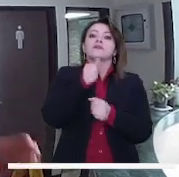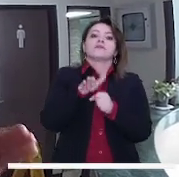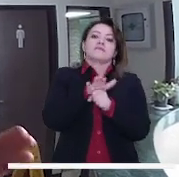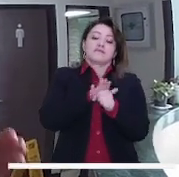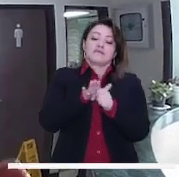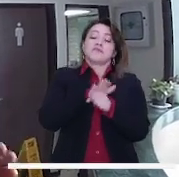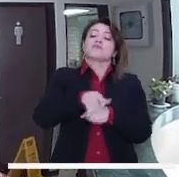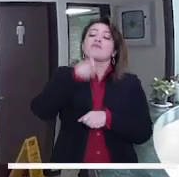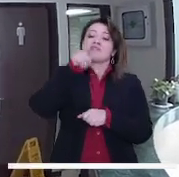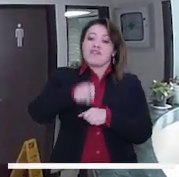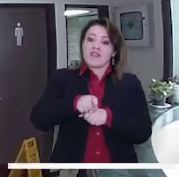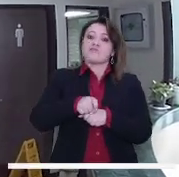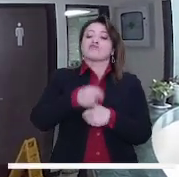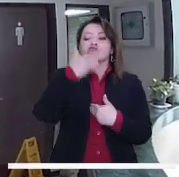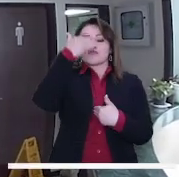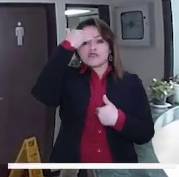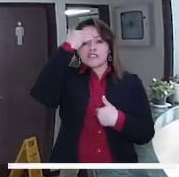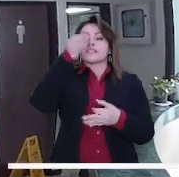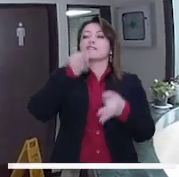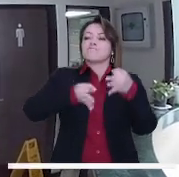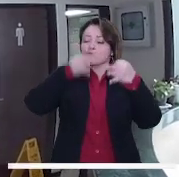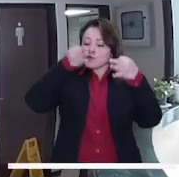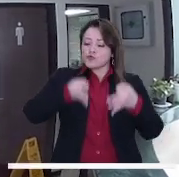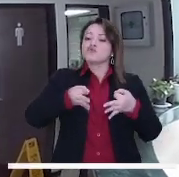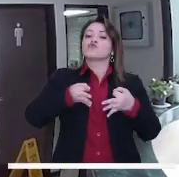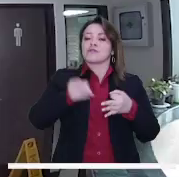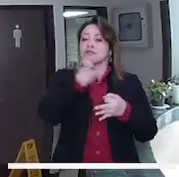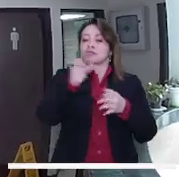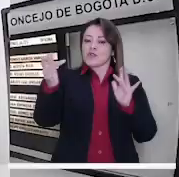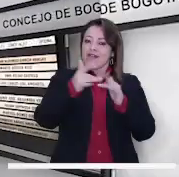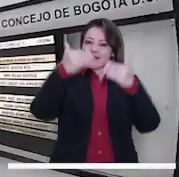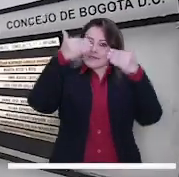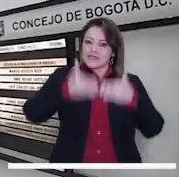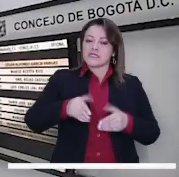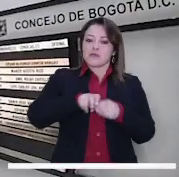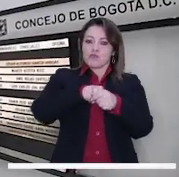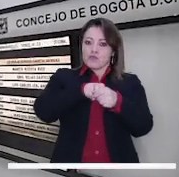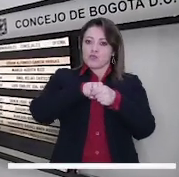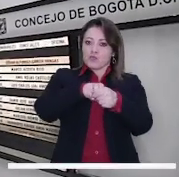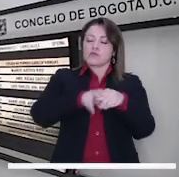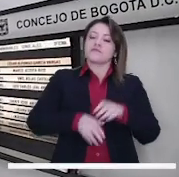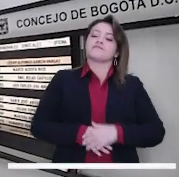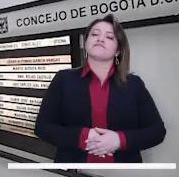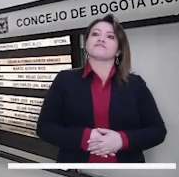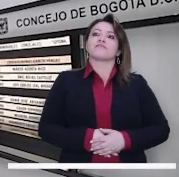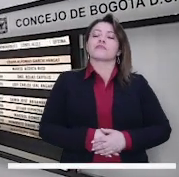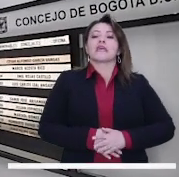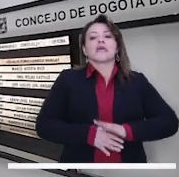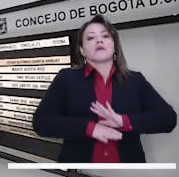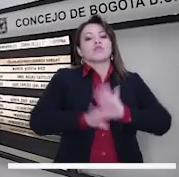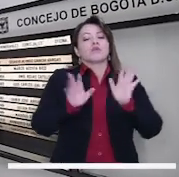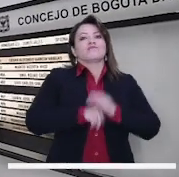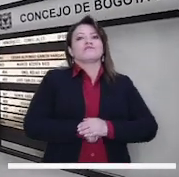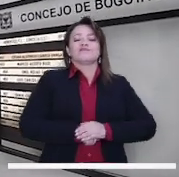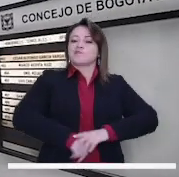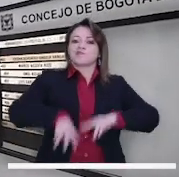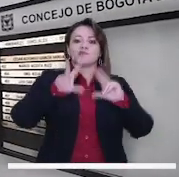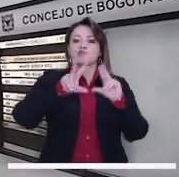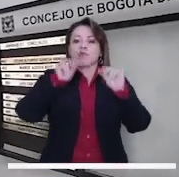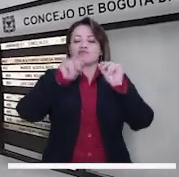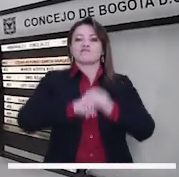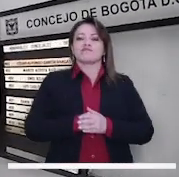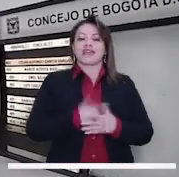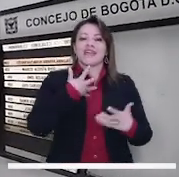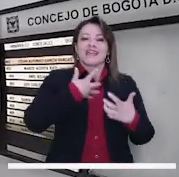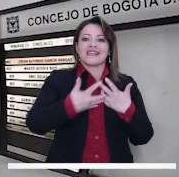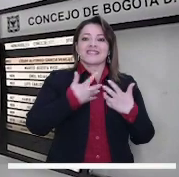manera que eso tiene que revisarse para que tengamos justicia en la tarifa. En las actuales condiciones, no. ¿Por qué? Porque el sistema